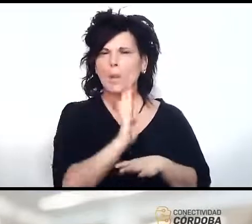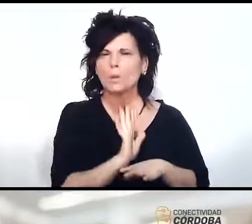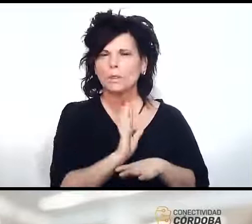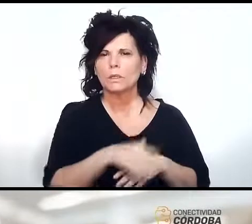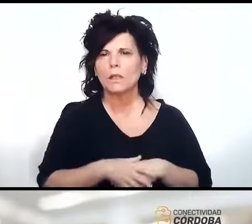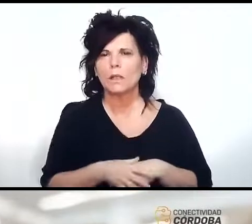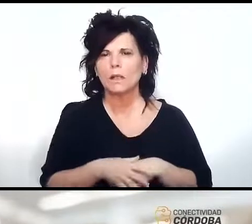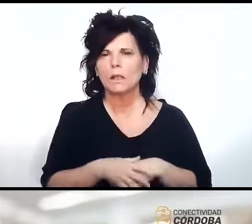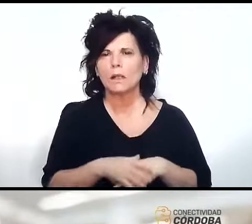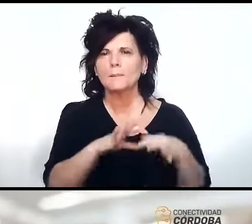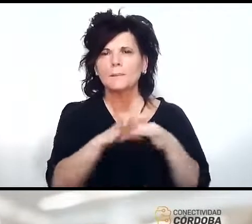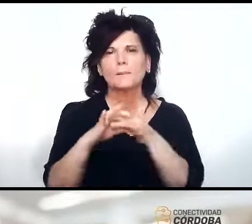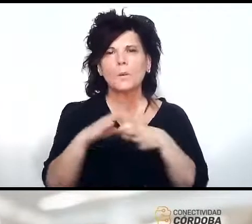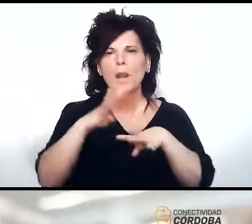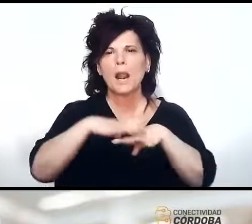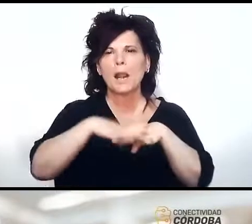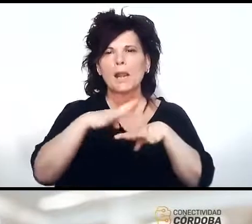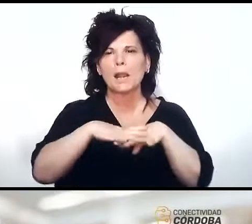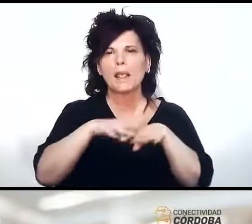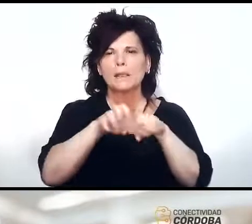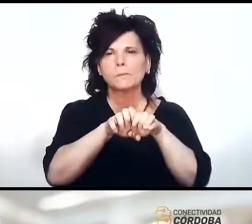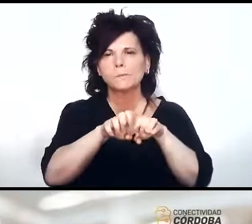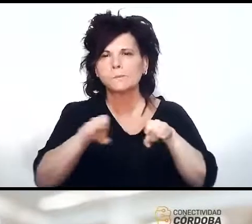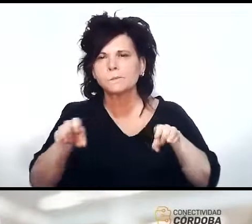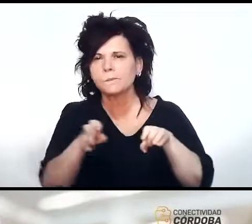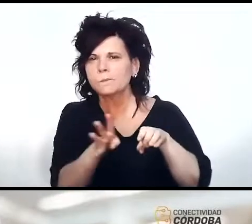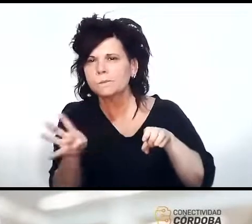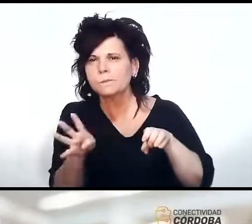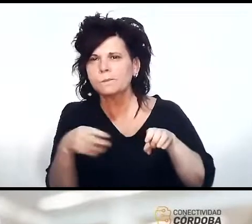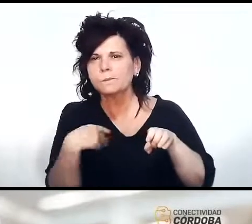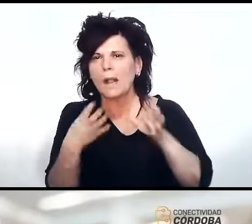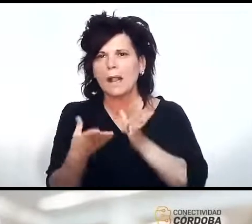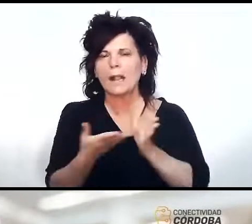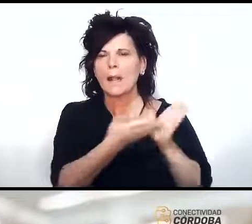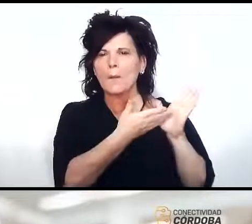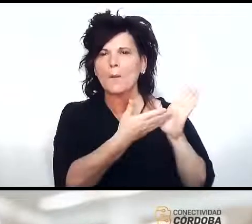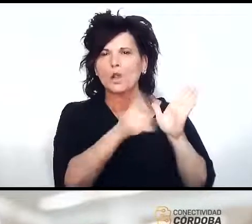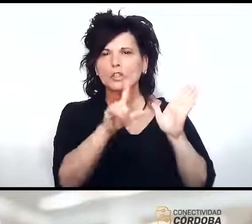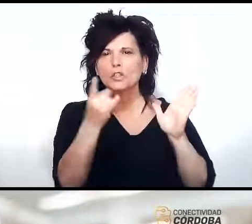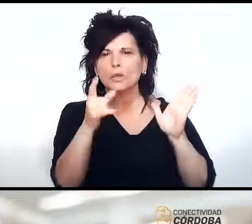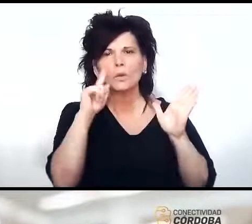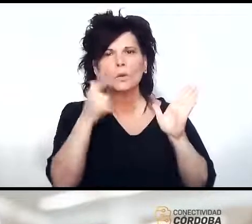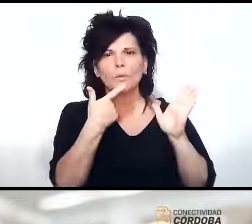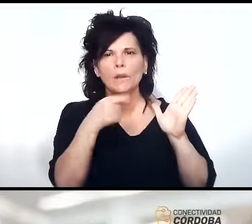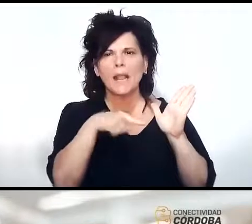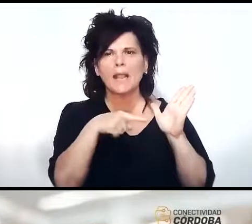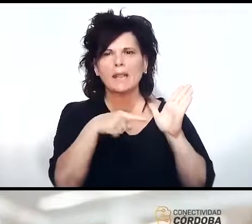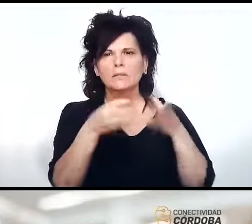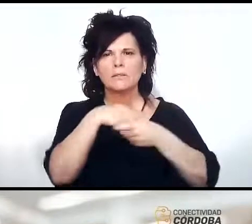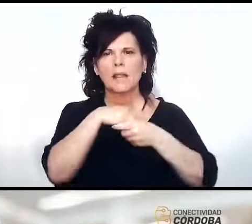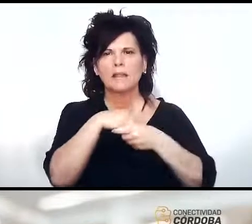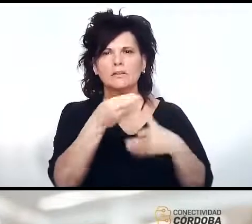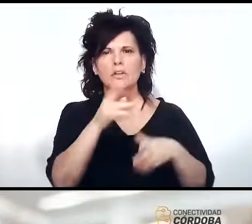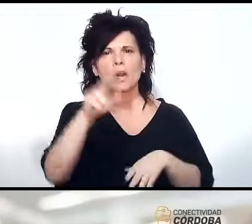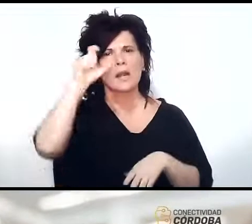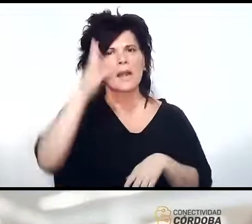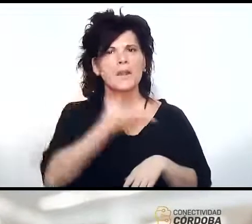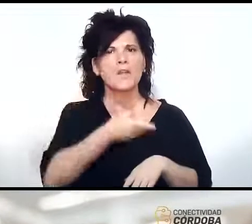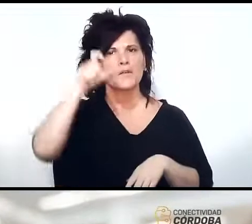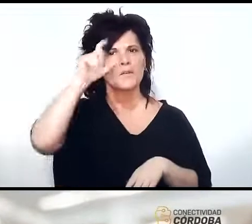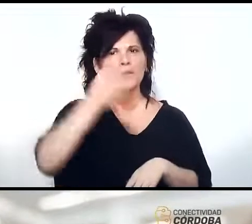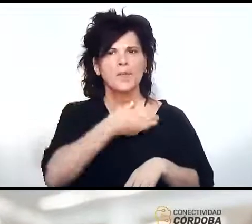las redes de fibra que mostró Luis esto es parte de la refefo se conecta con la refefo como